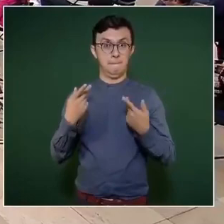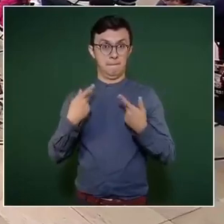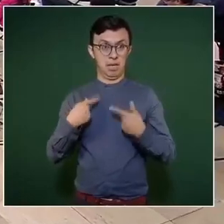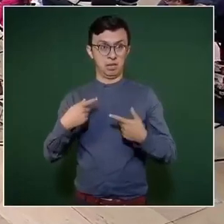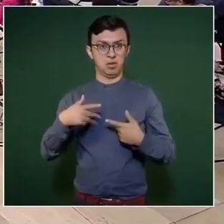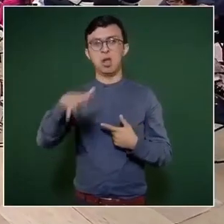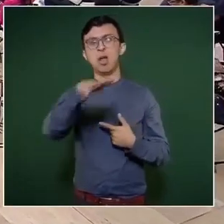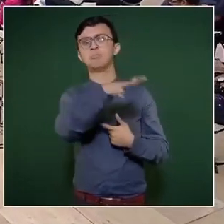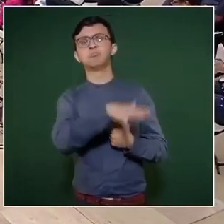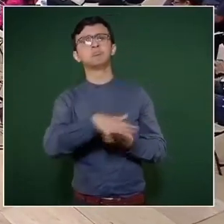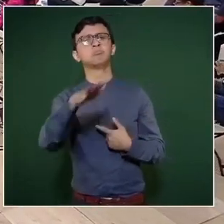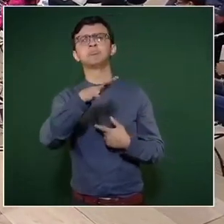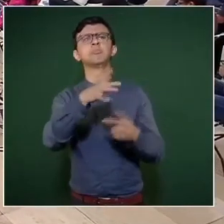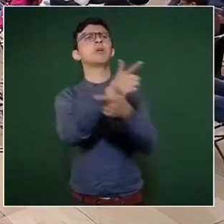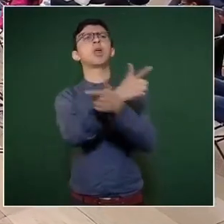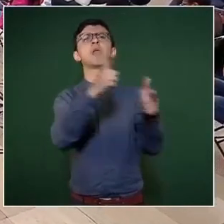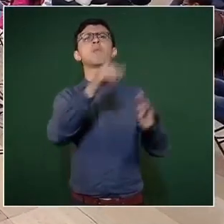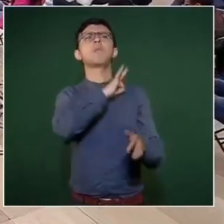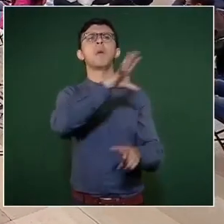hacer política.